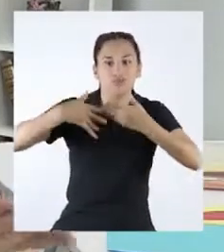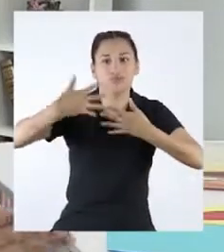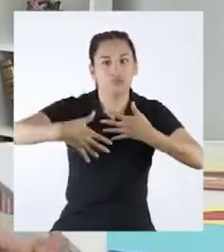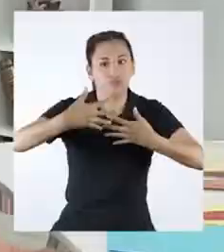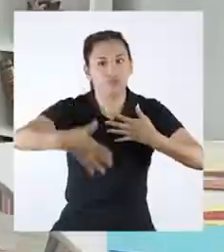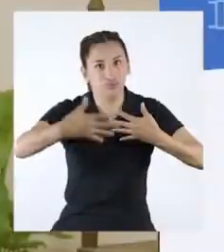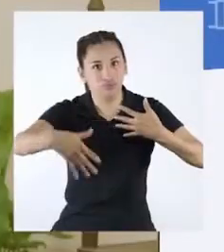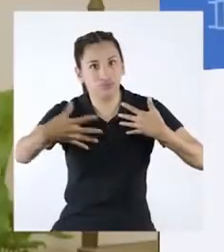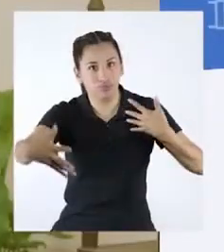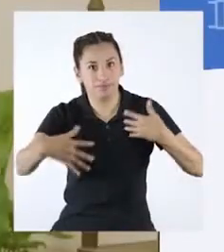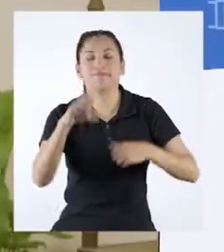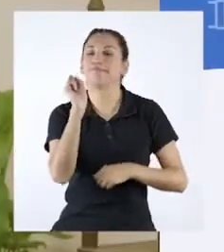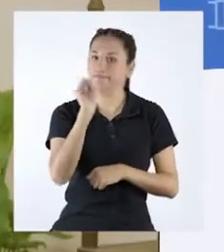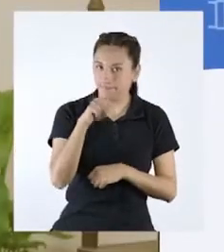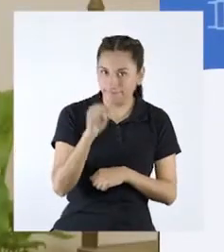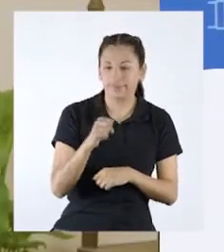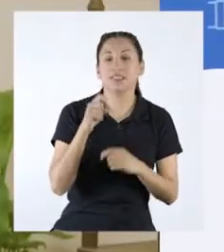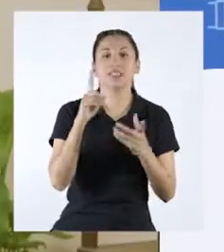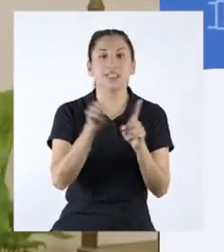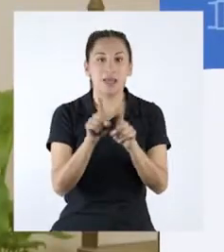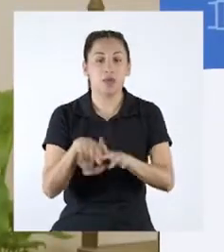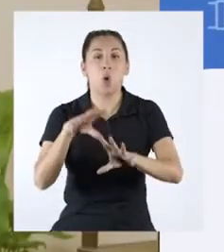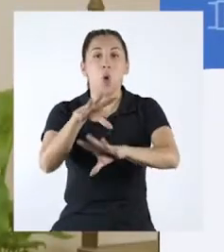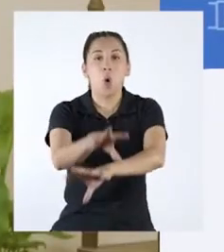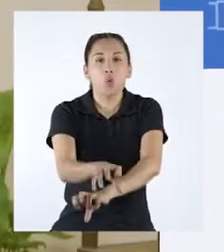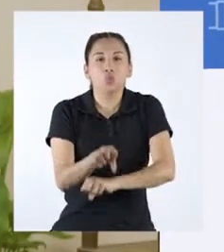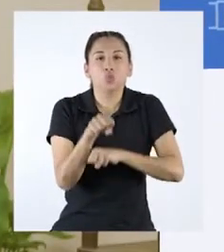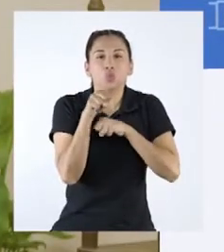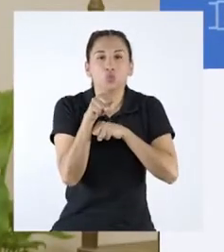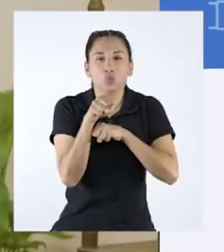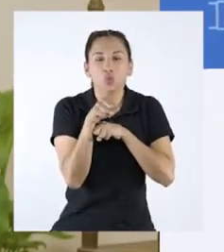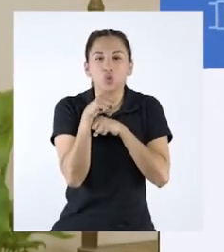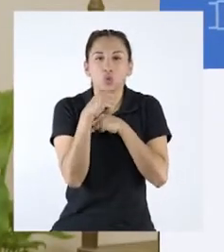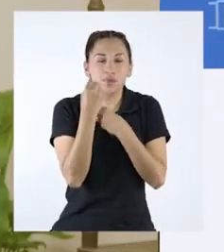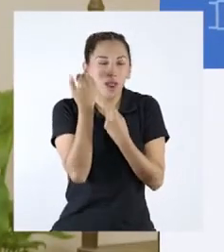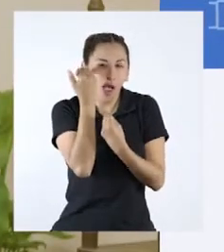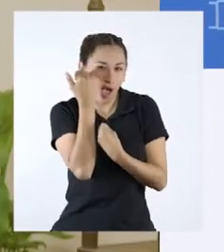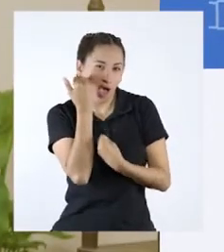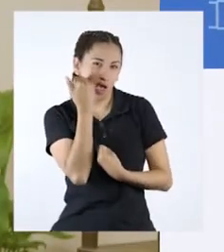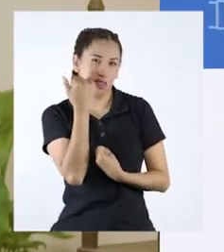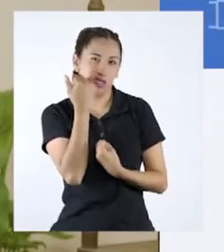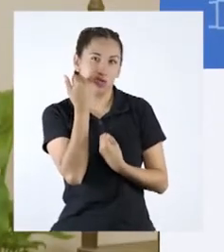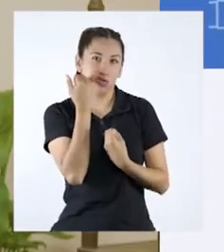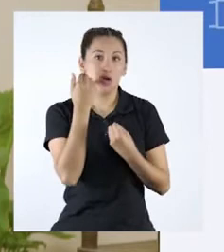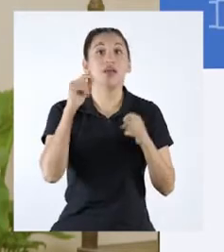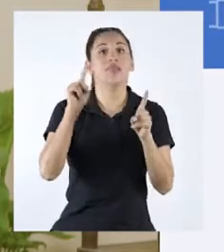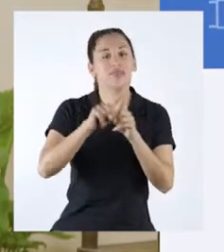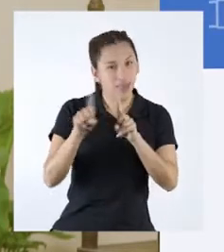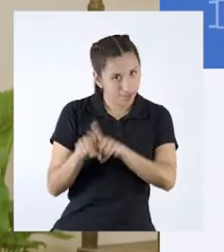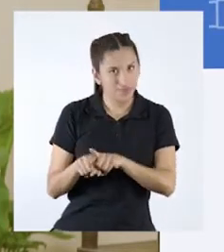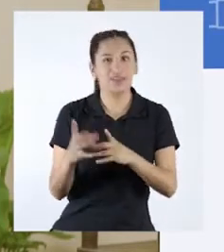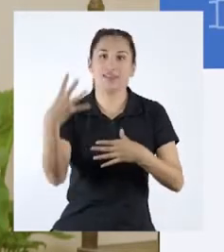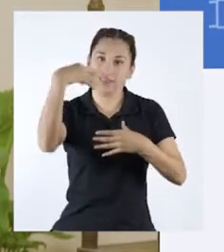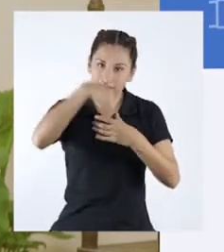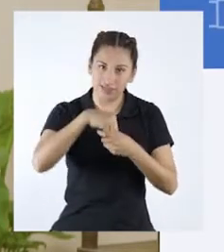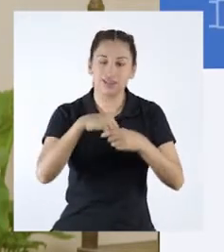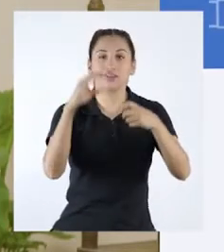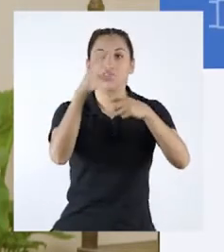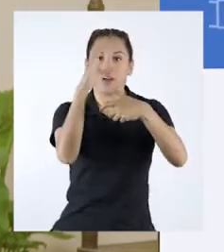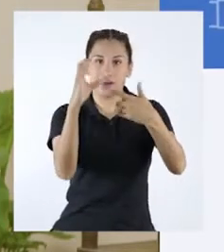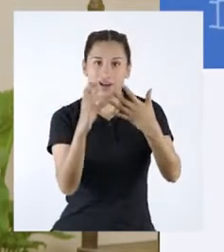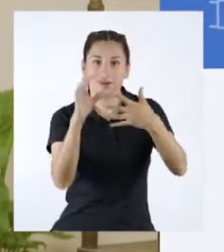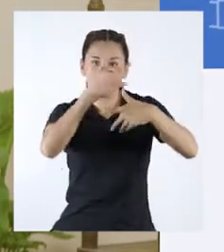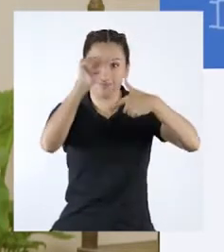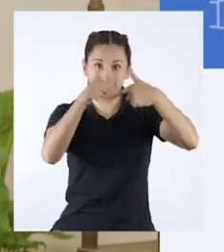en generación. Así es. Las costumbres y normativas tradicionales también se encontrarían dentro de la